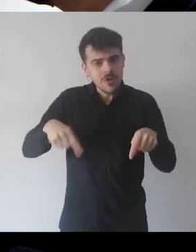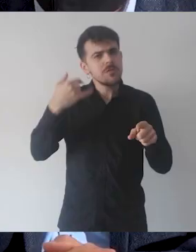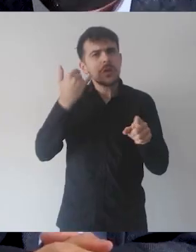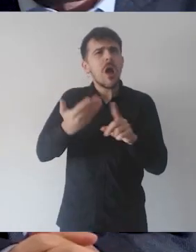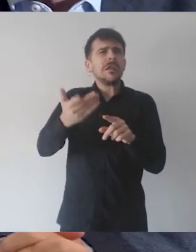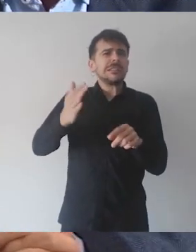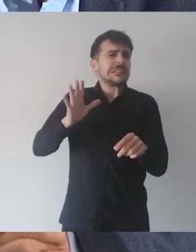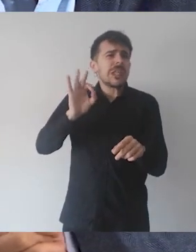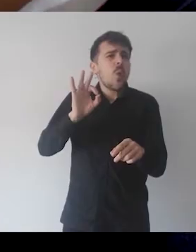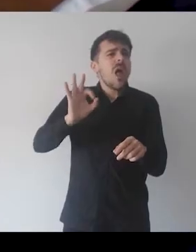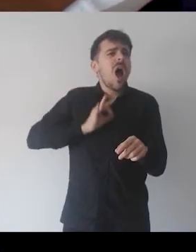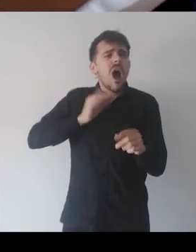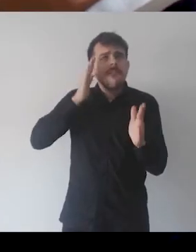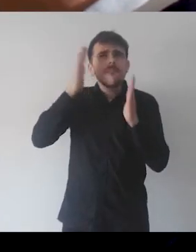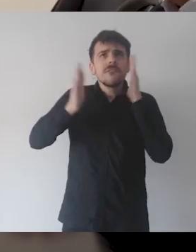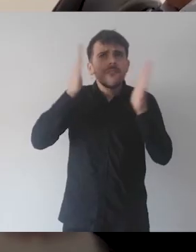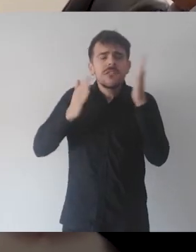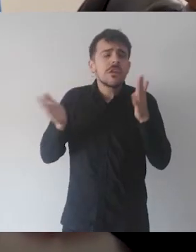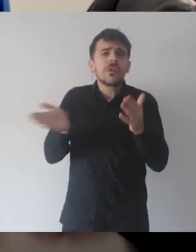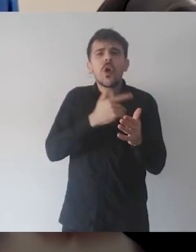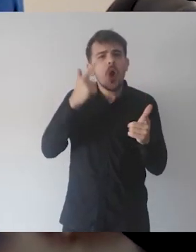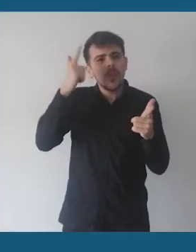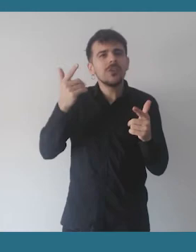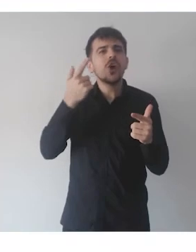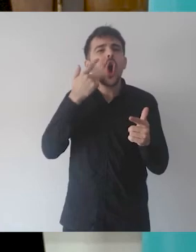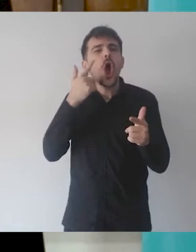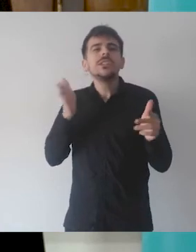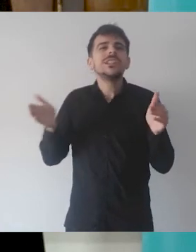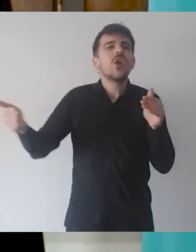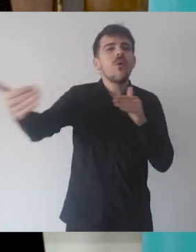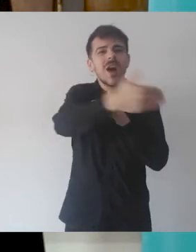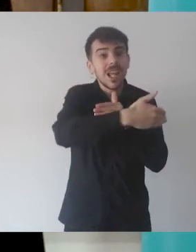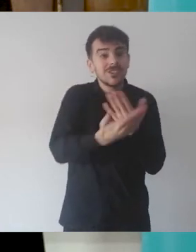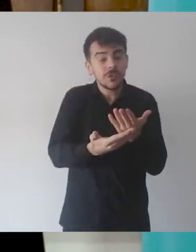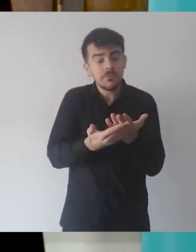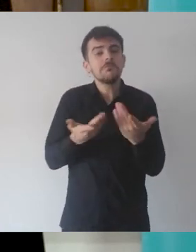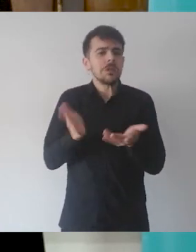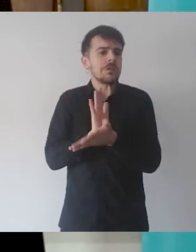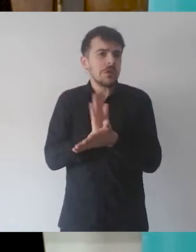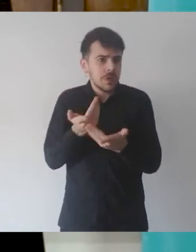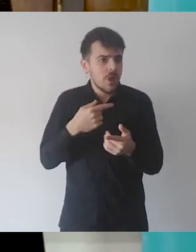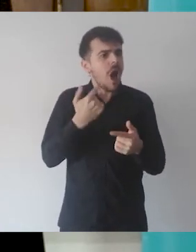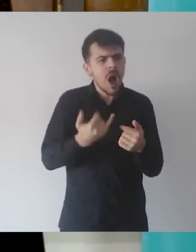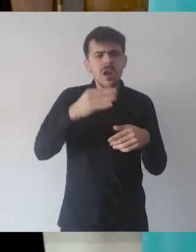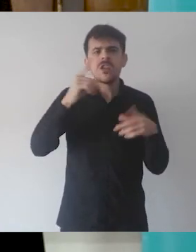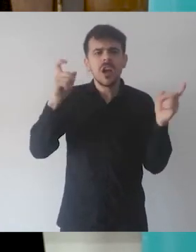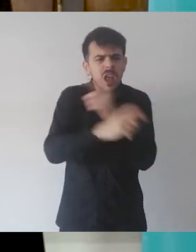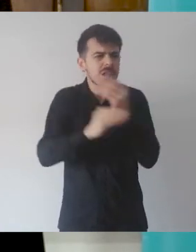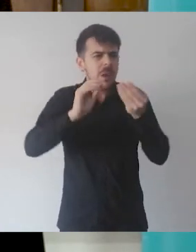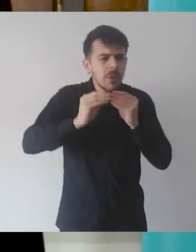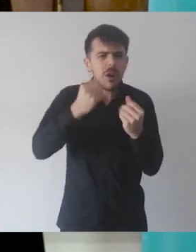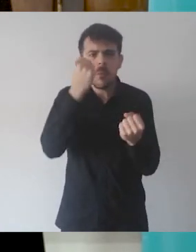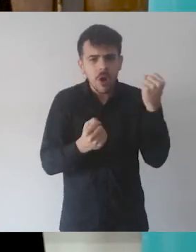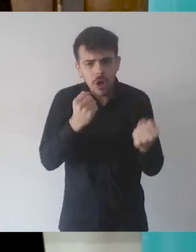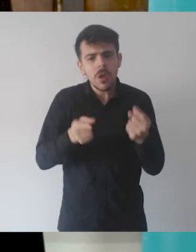denominada habitualmente como circunvalación. Significa también que aún a la crisis se avanza gracias al trabajo en conjunto